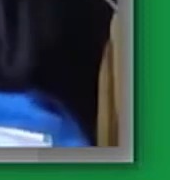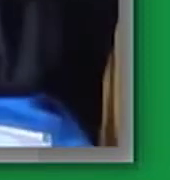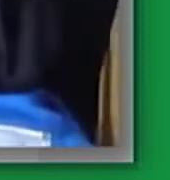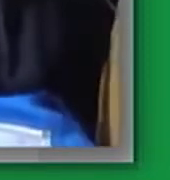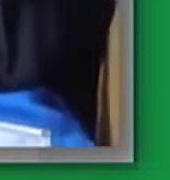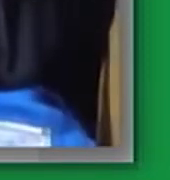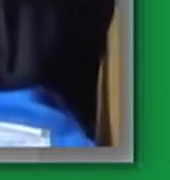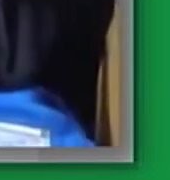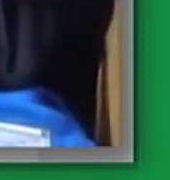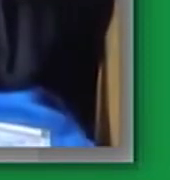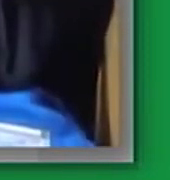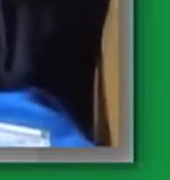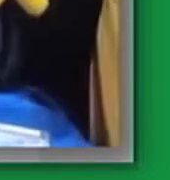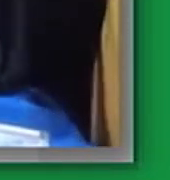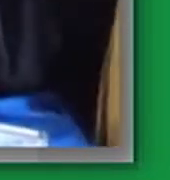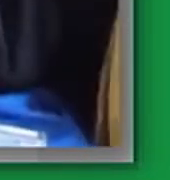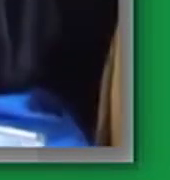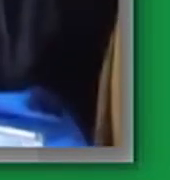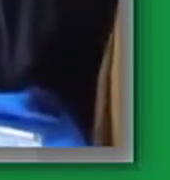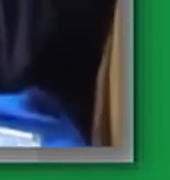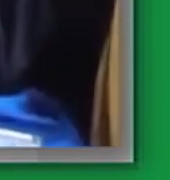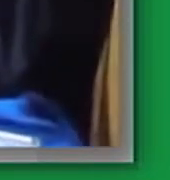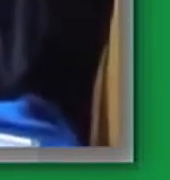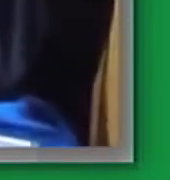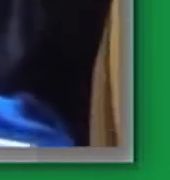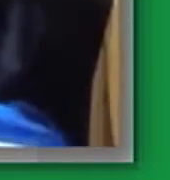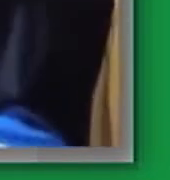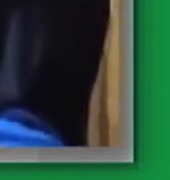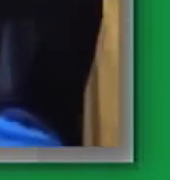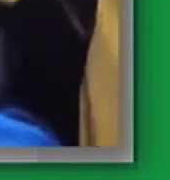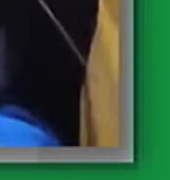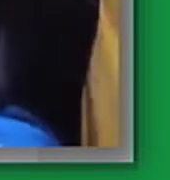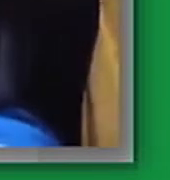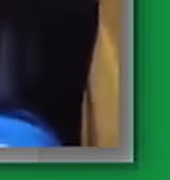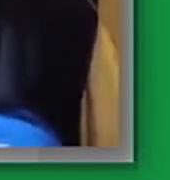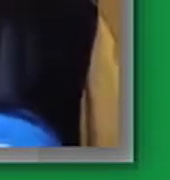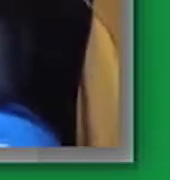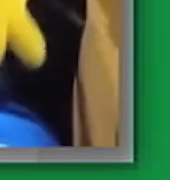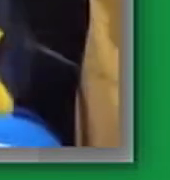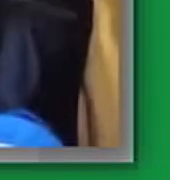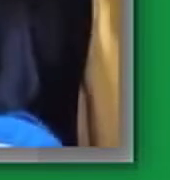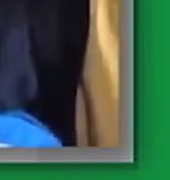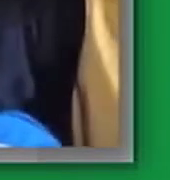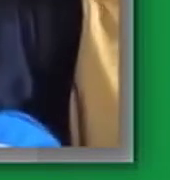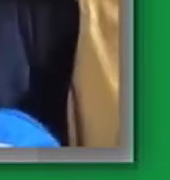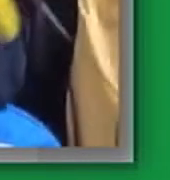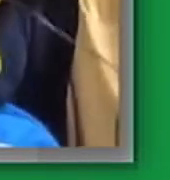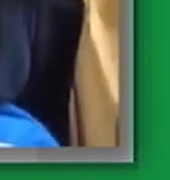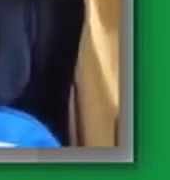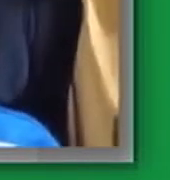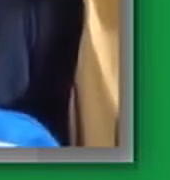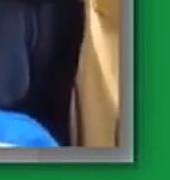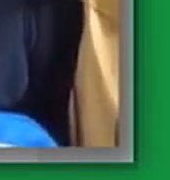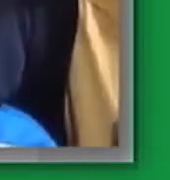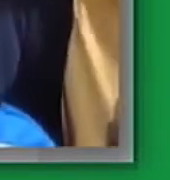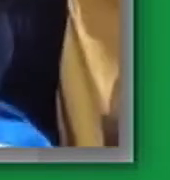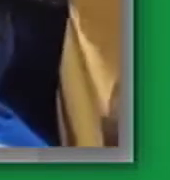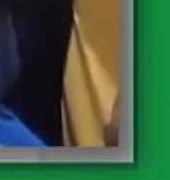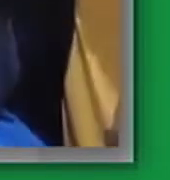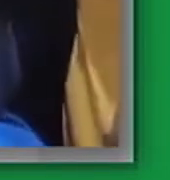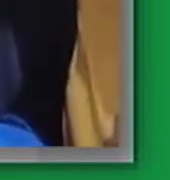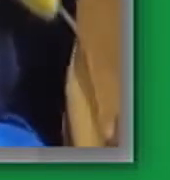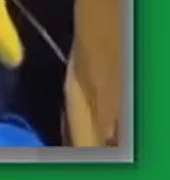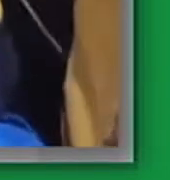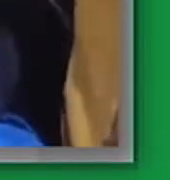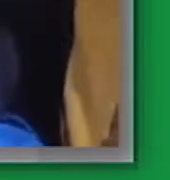con su amiga? ¡sí! respondieron todas automáticamente se oscureció el cielo